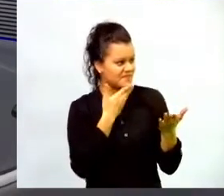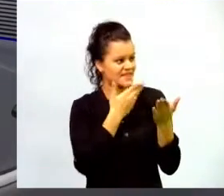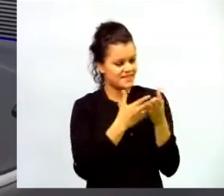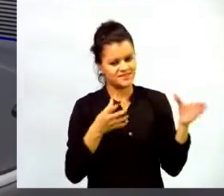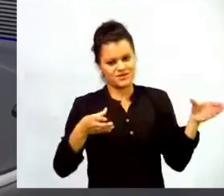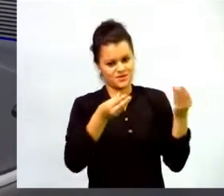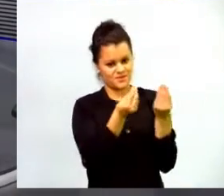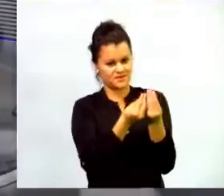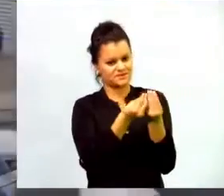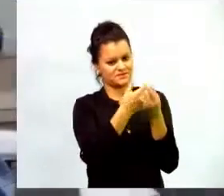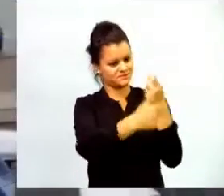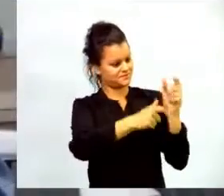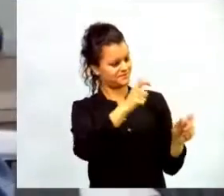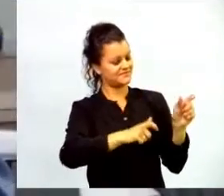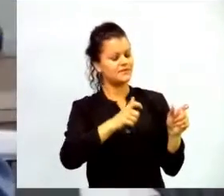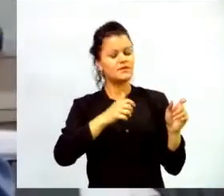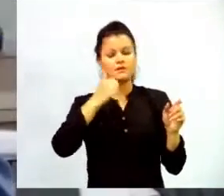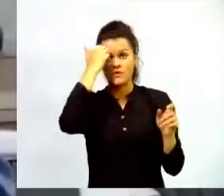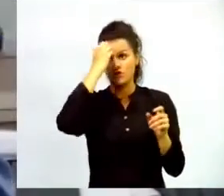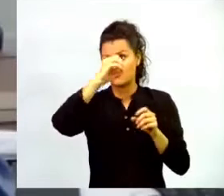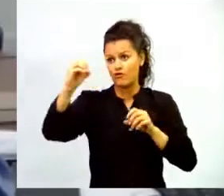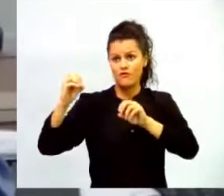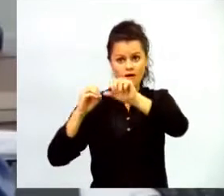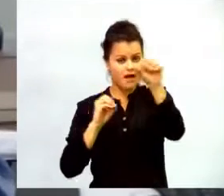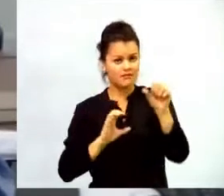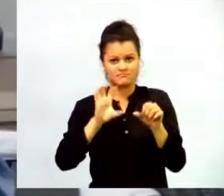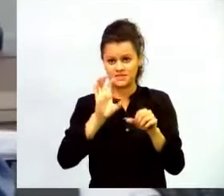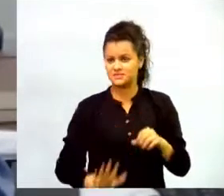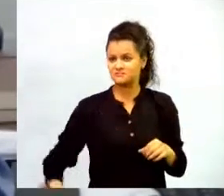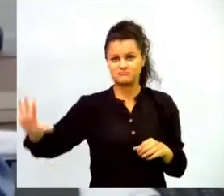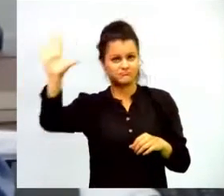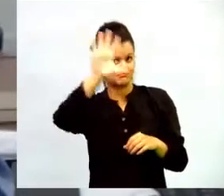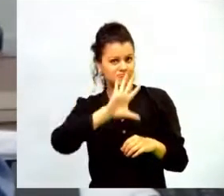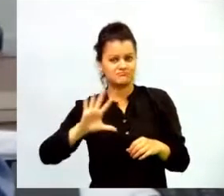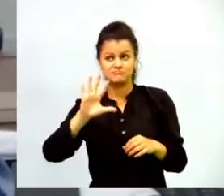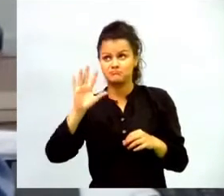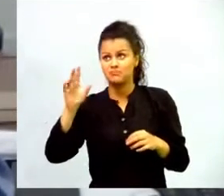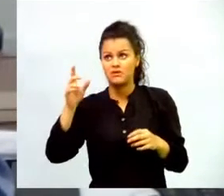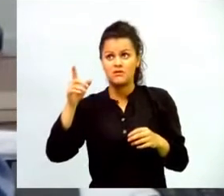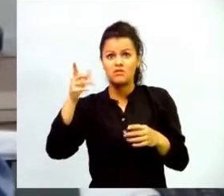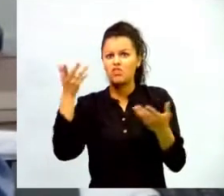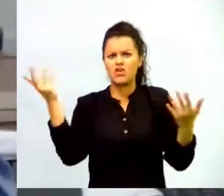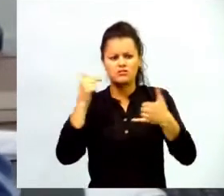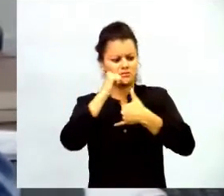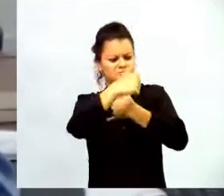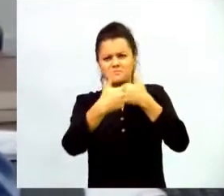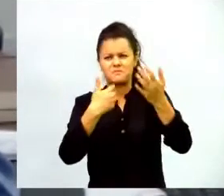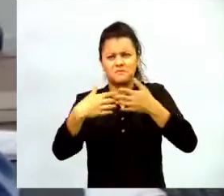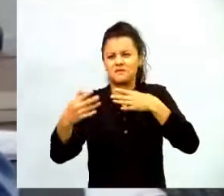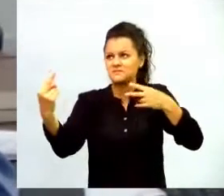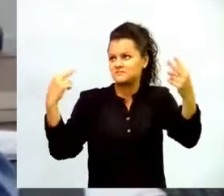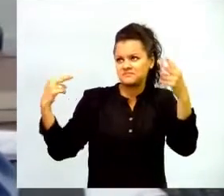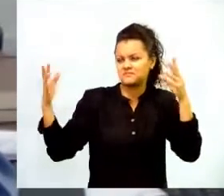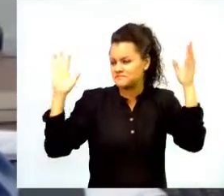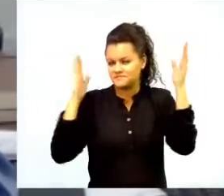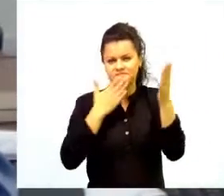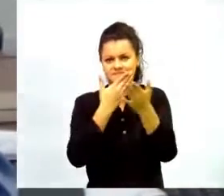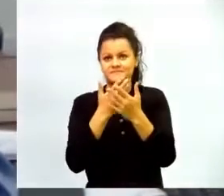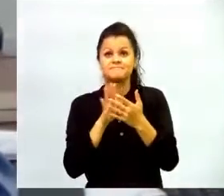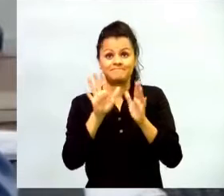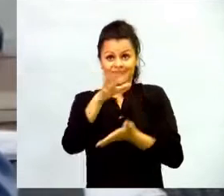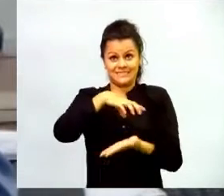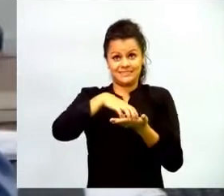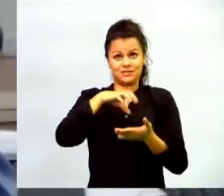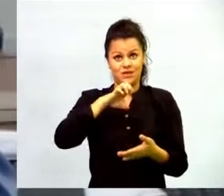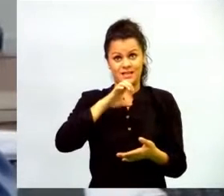a los maestros y maestras de todo el país donde nos estén acompañando. El Centro de Eduteca de la Universidad de